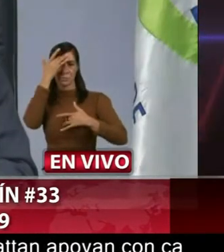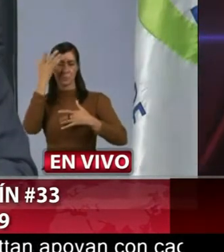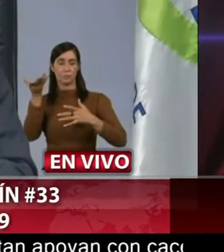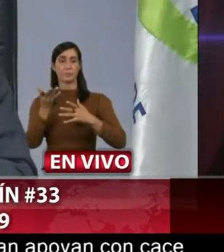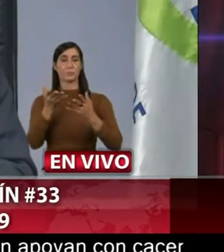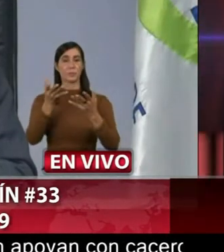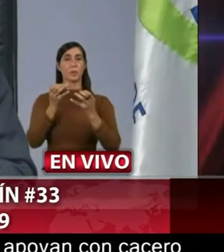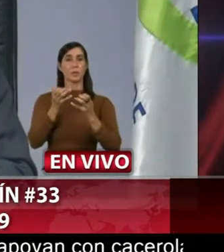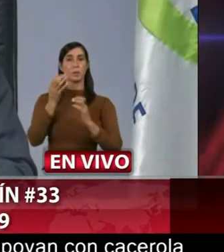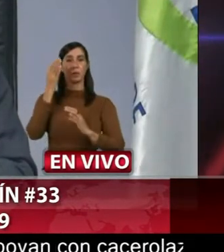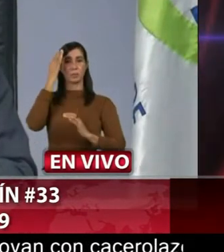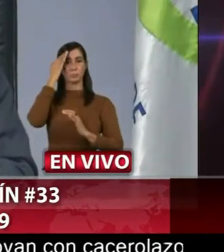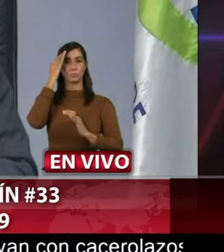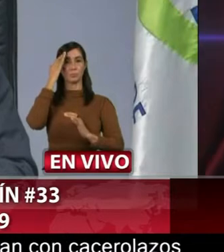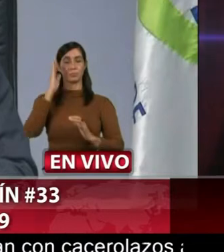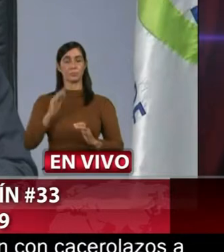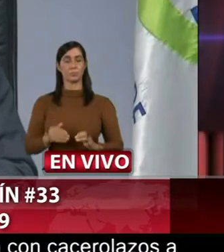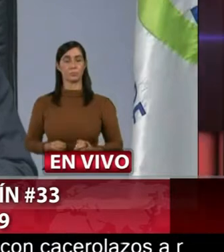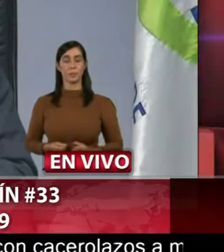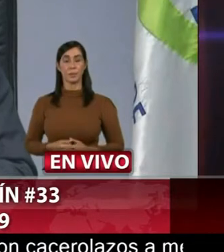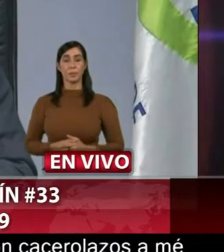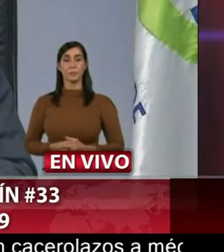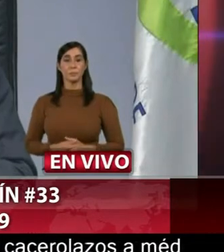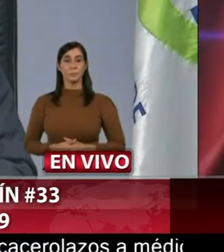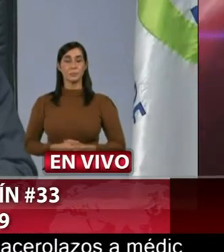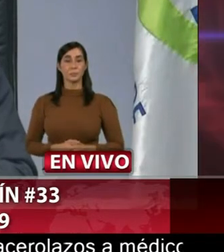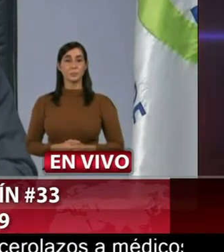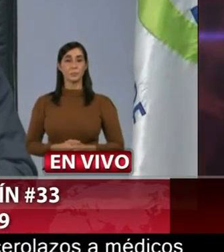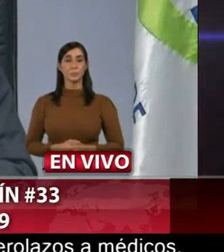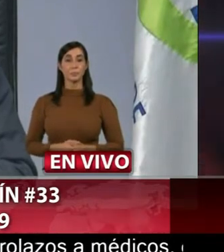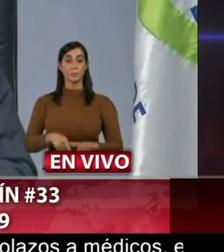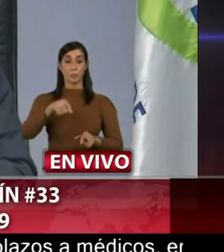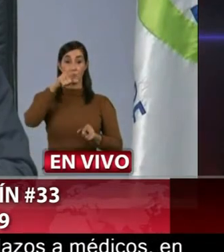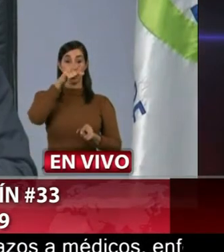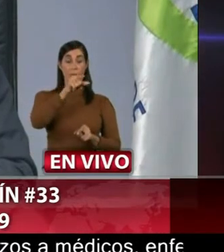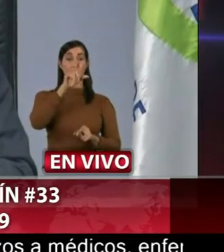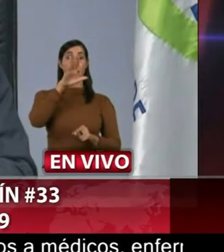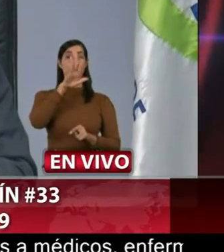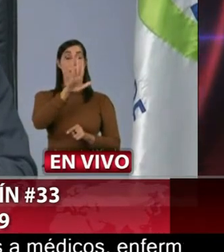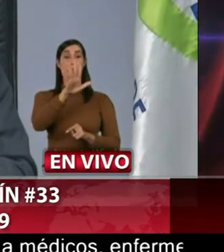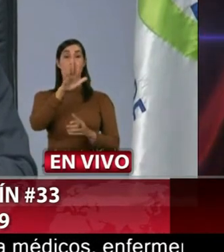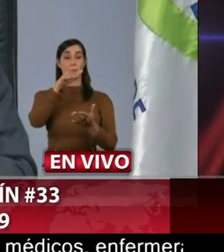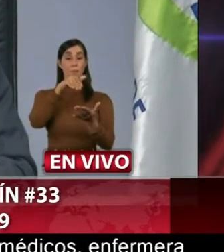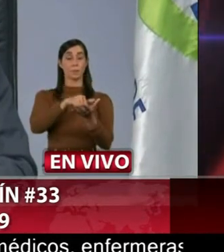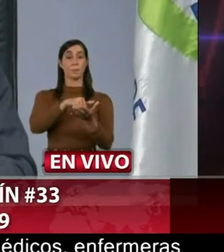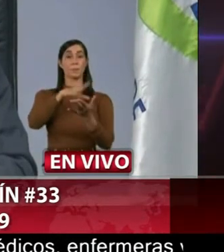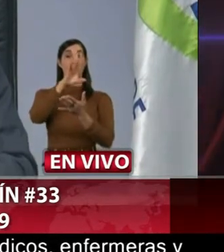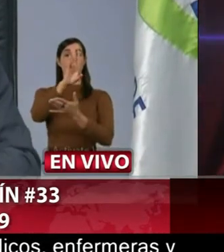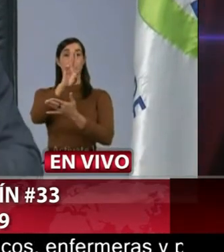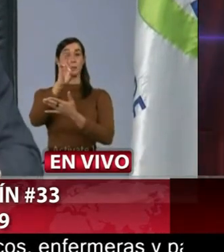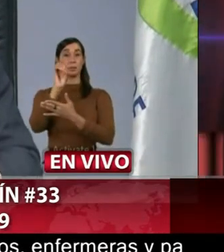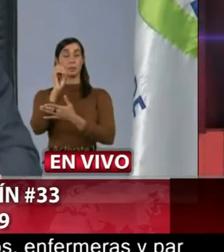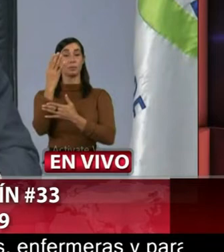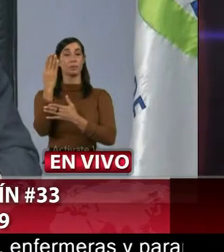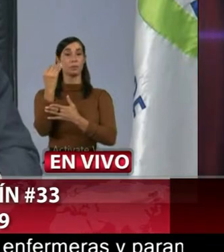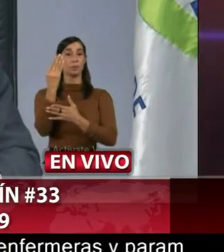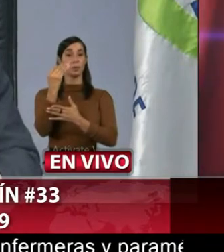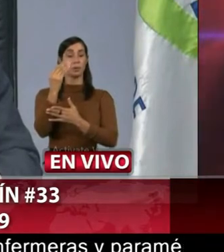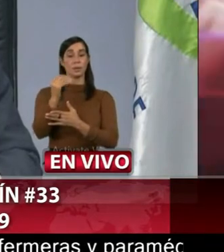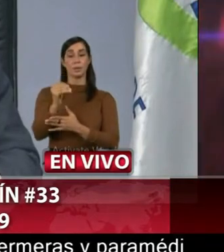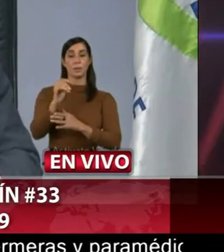ciudadanas. De ellas, 5.714 asistencias médicas